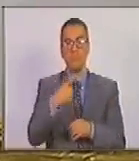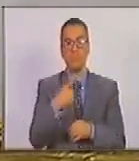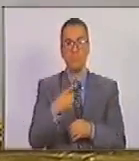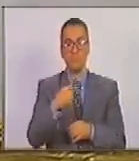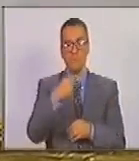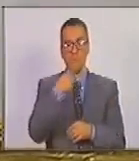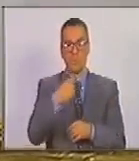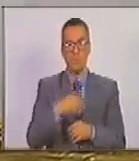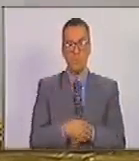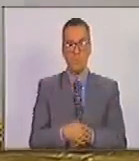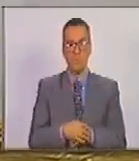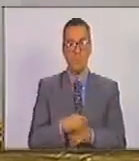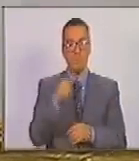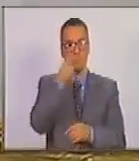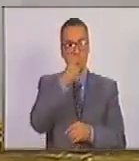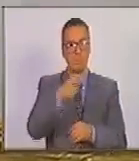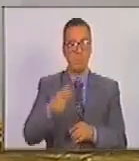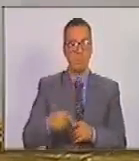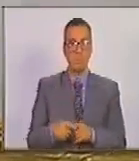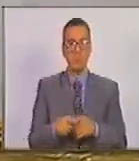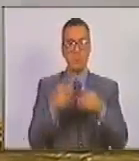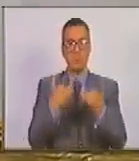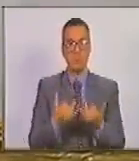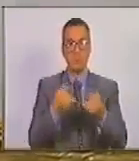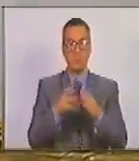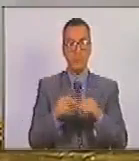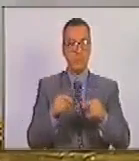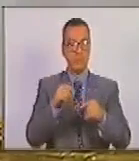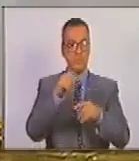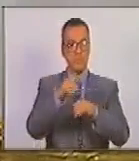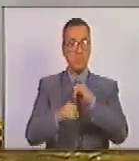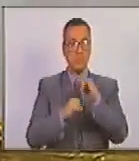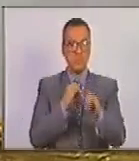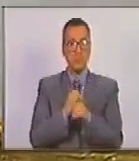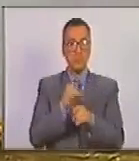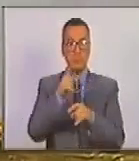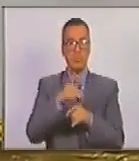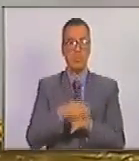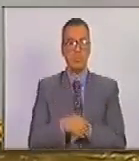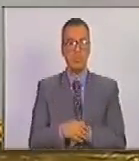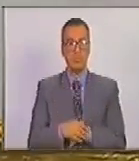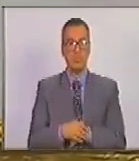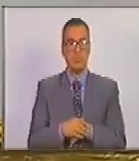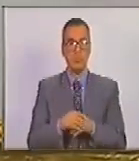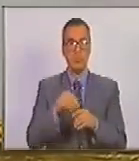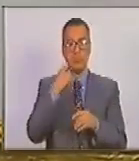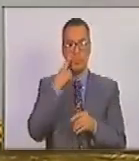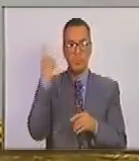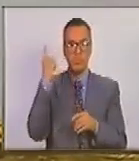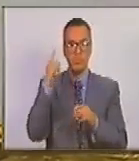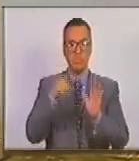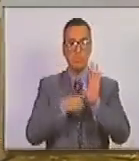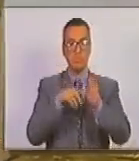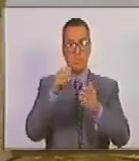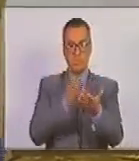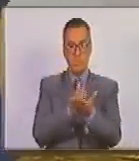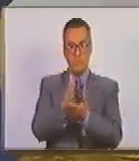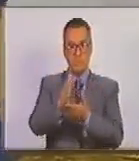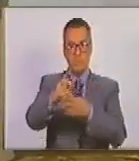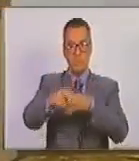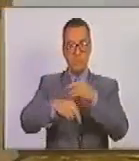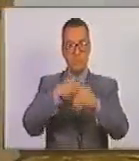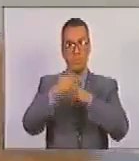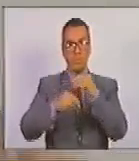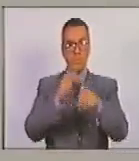públicas que muchas intentan ahora desaparecer las del internet Enrique Capriles que siga la medida de